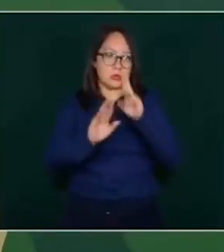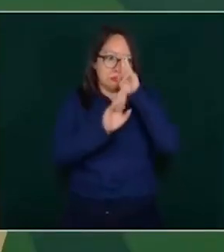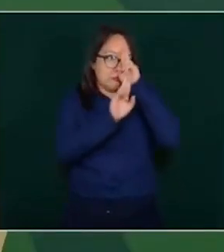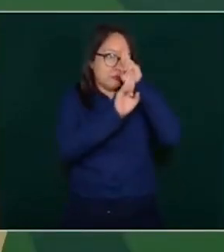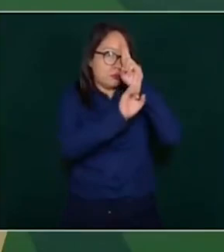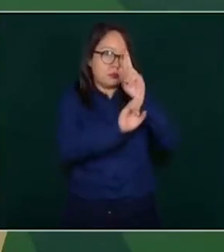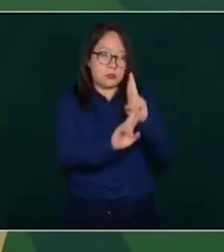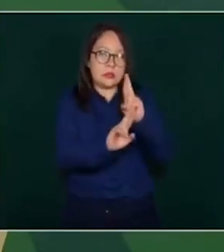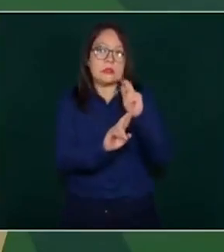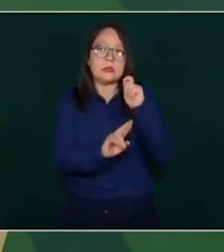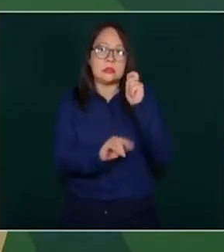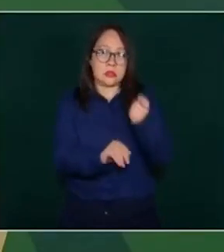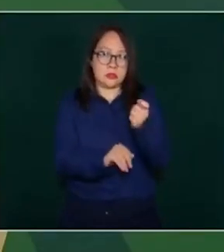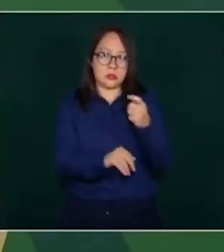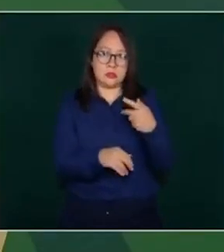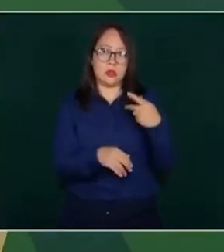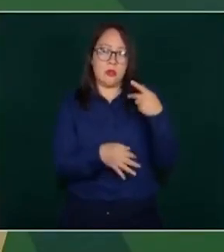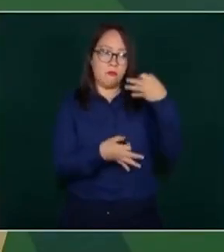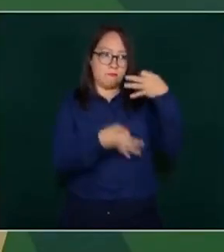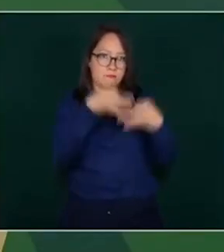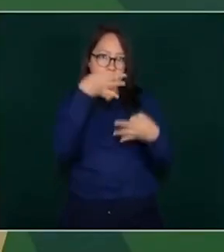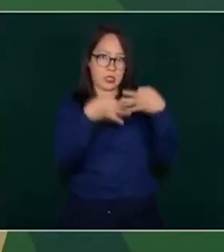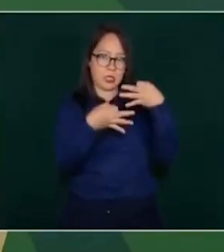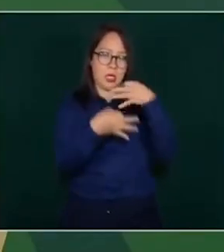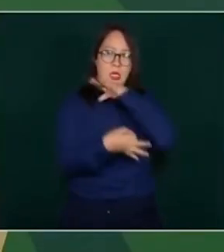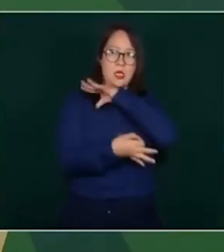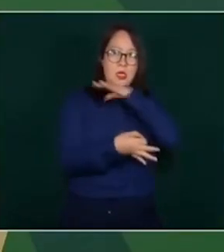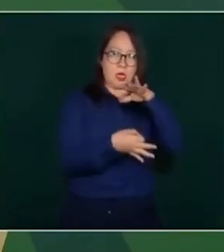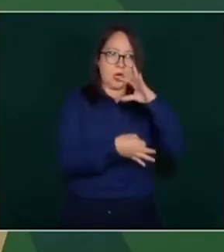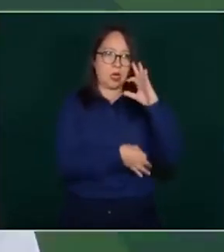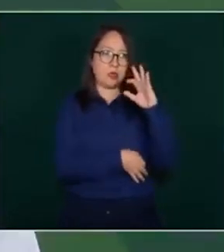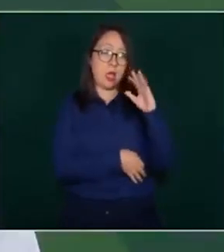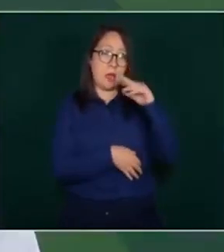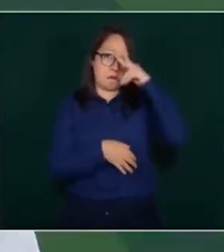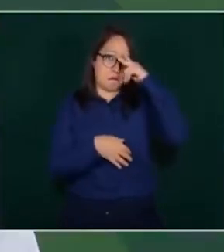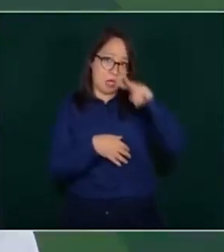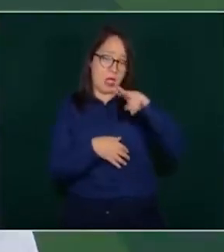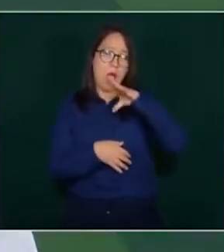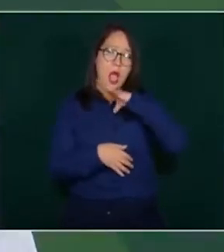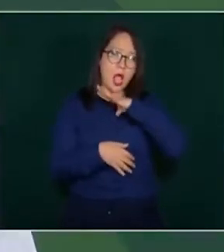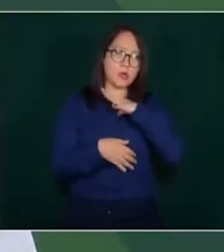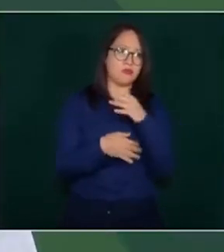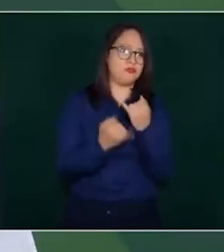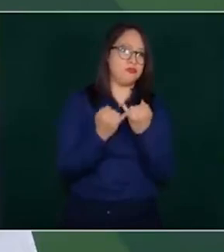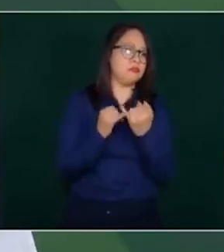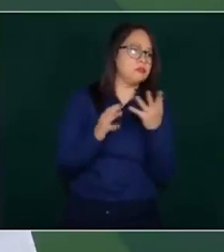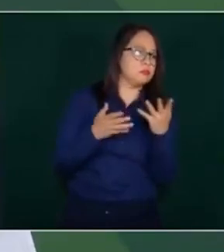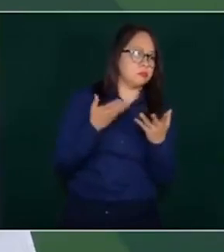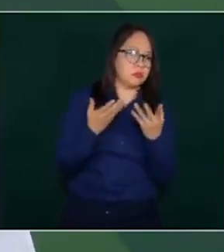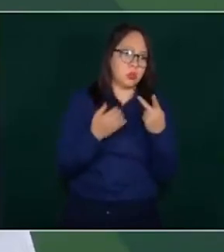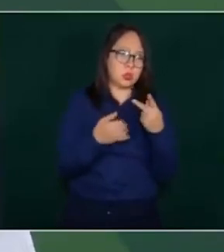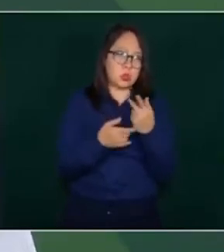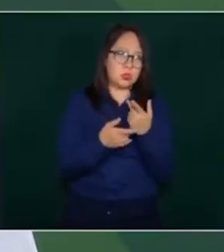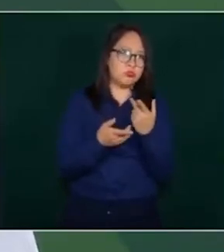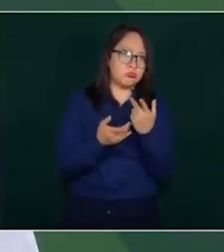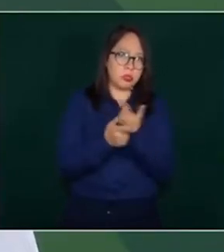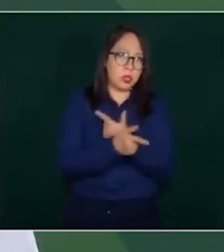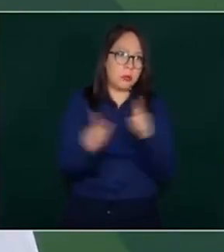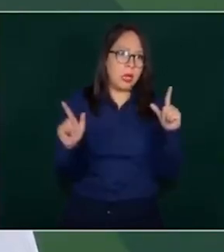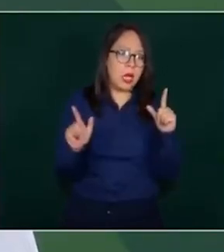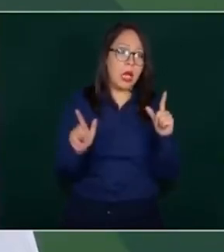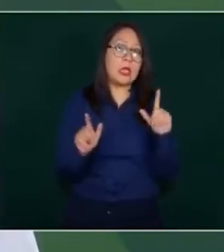constitucional de la Fiscalía General de la República, se podría plantear de parte del gobierno federal